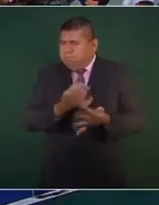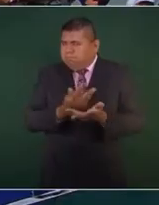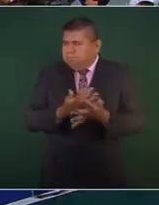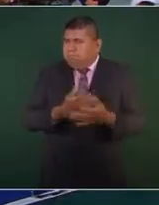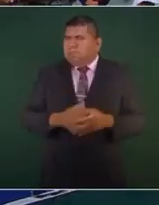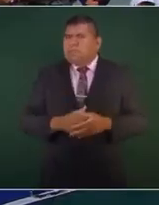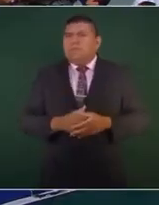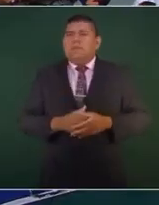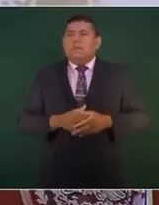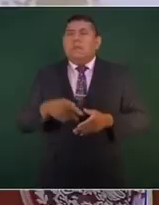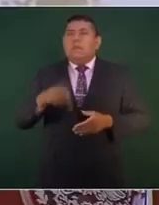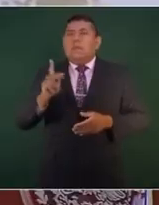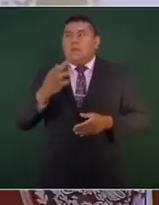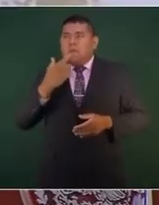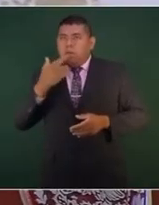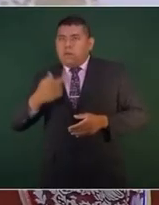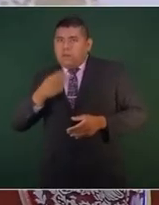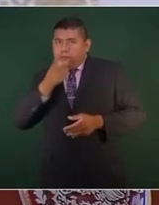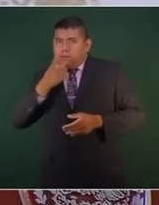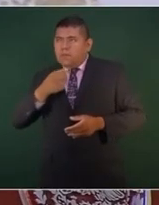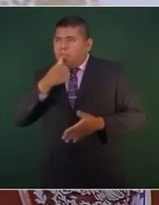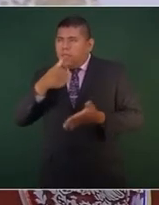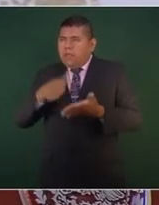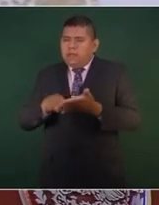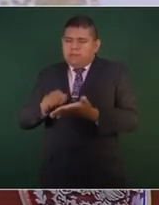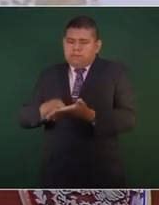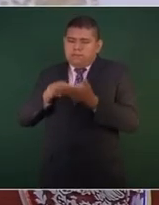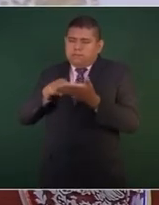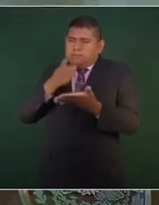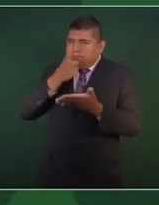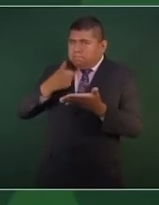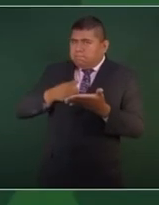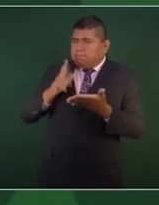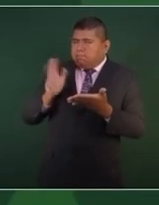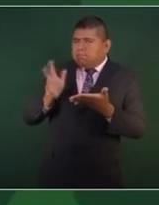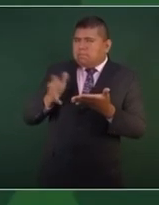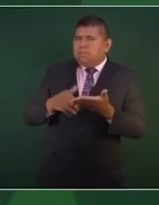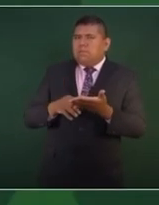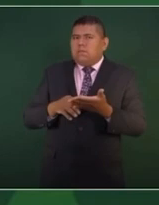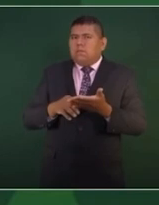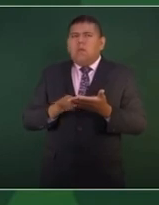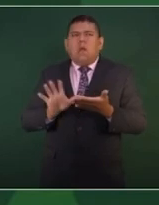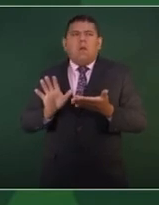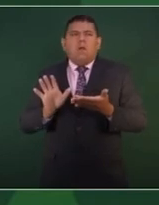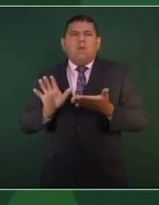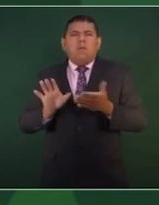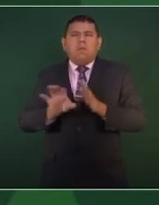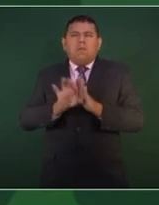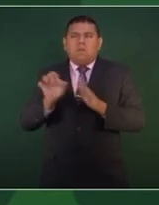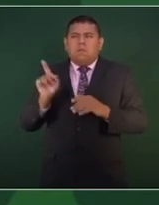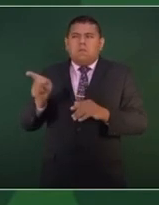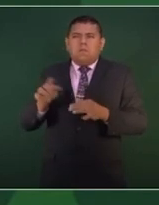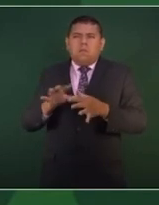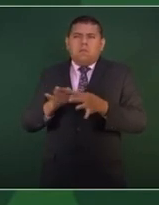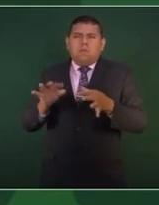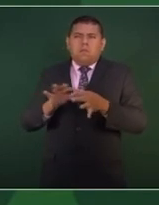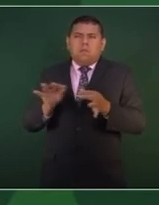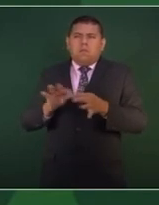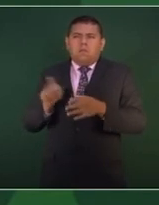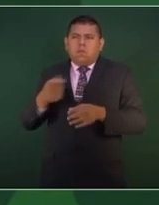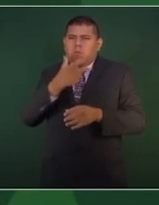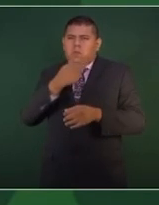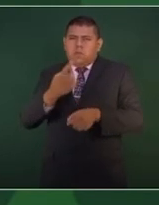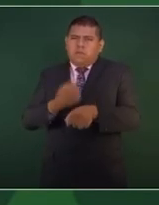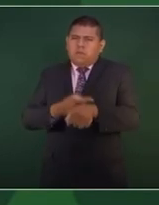Pero me respondió la carta, por cierto, últimamente ha estado él delicado de